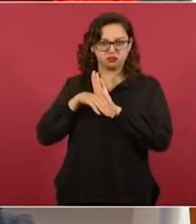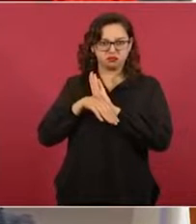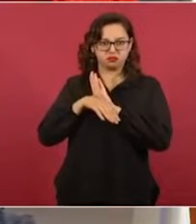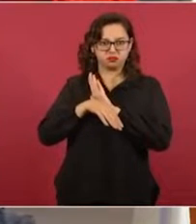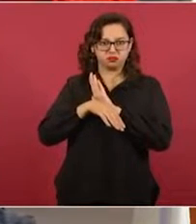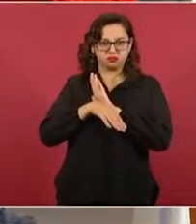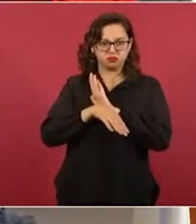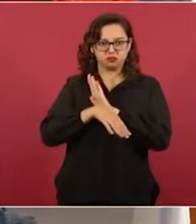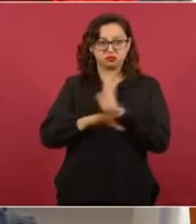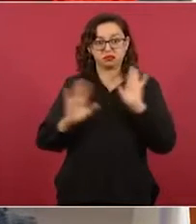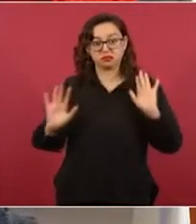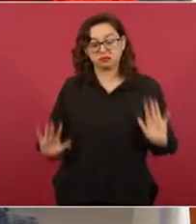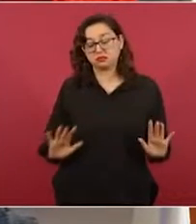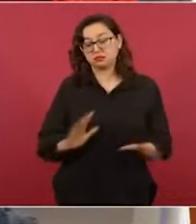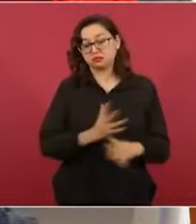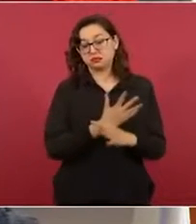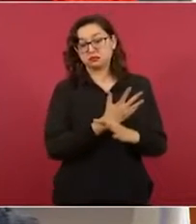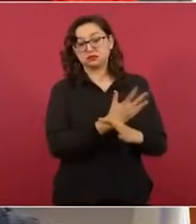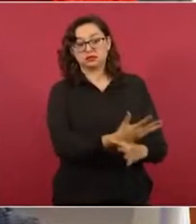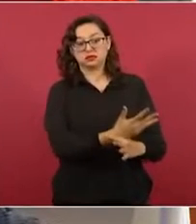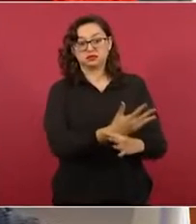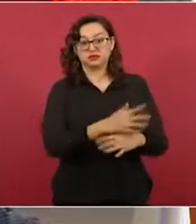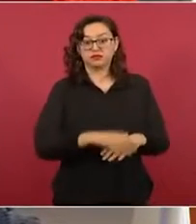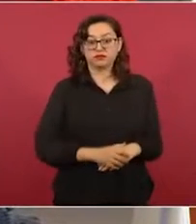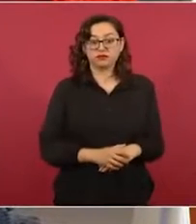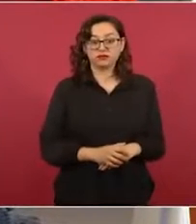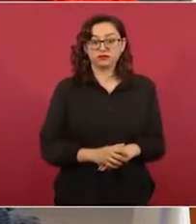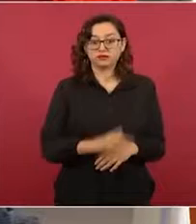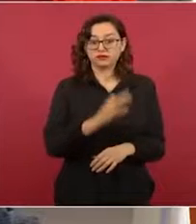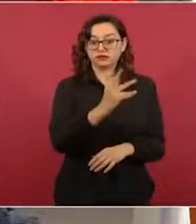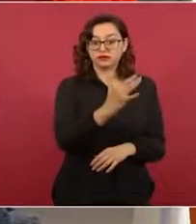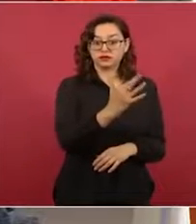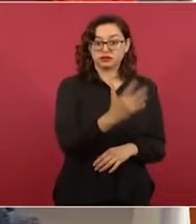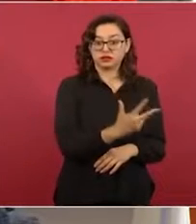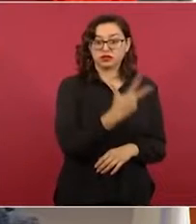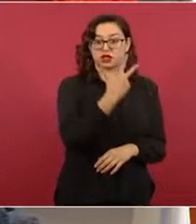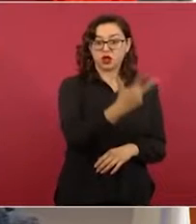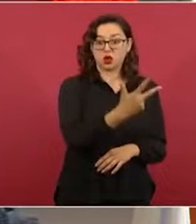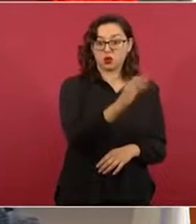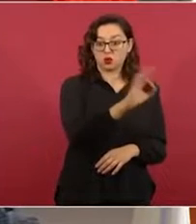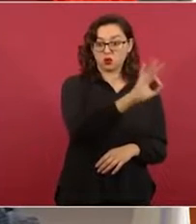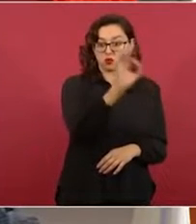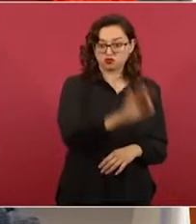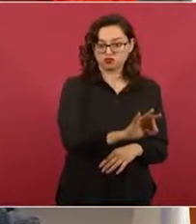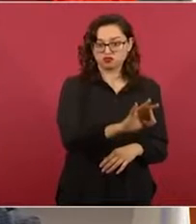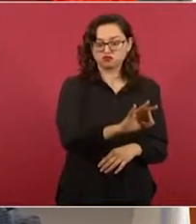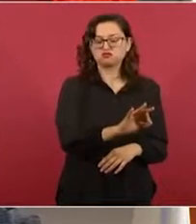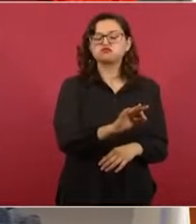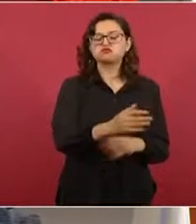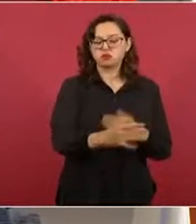58 de aprobación, 36 en contra.